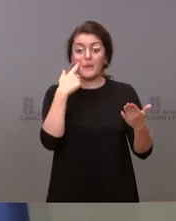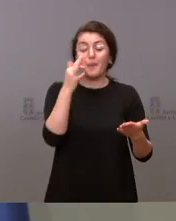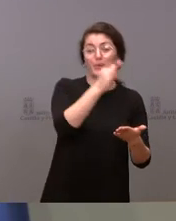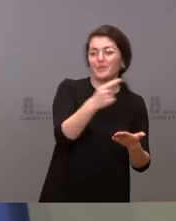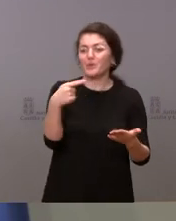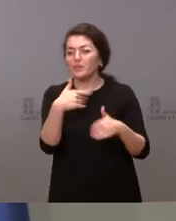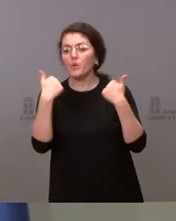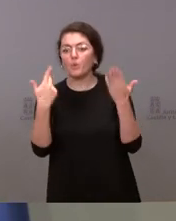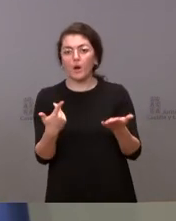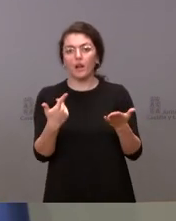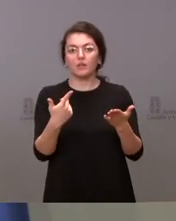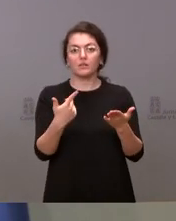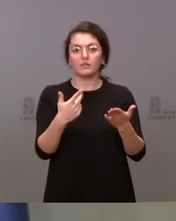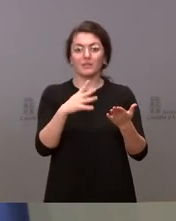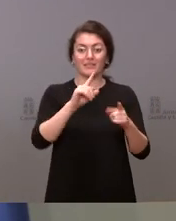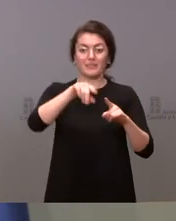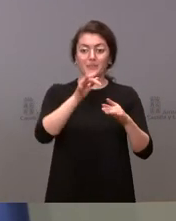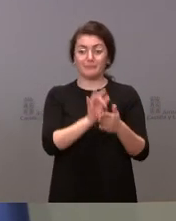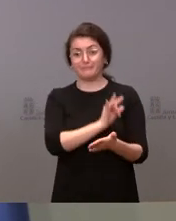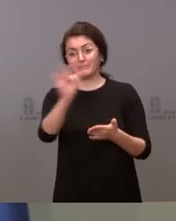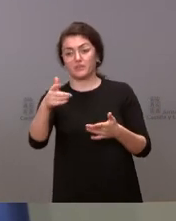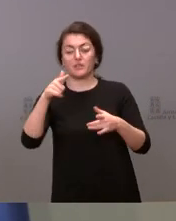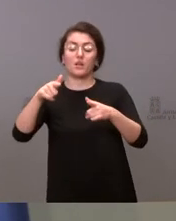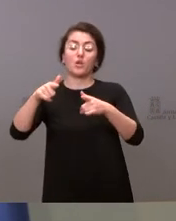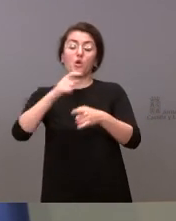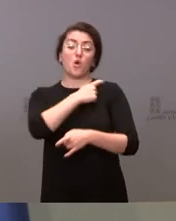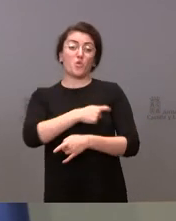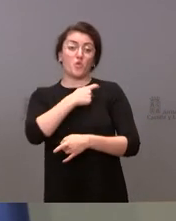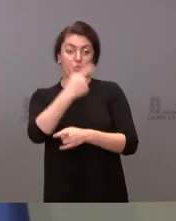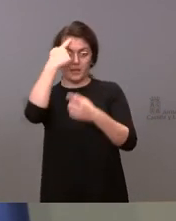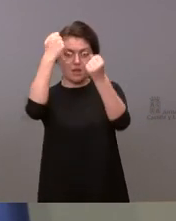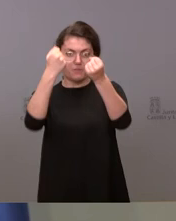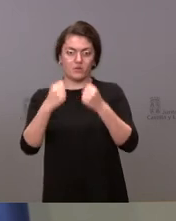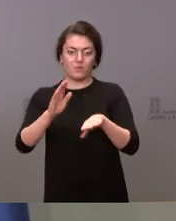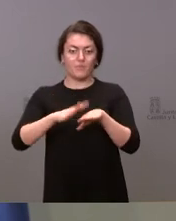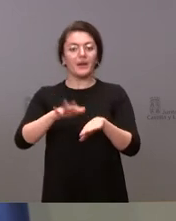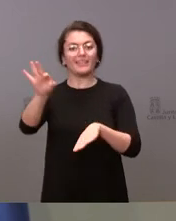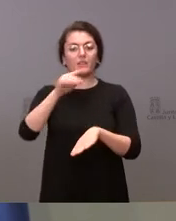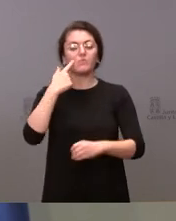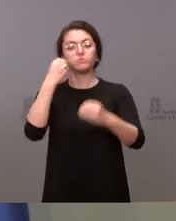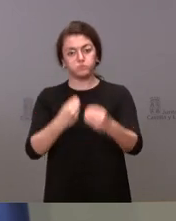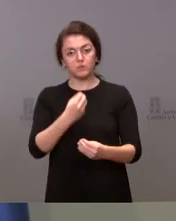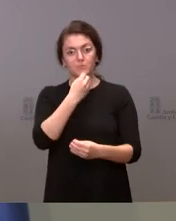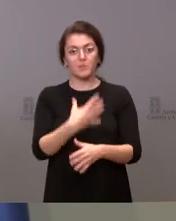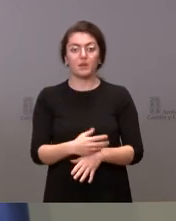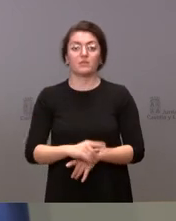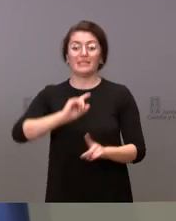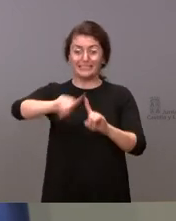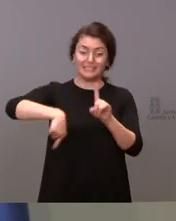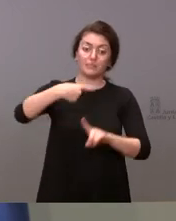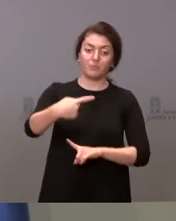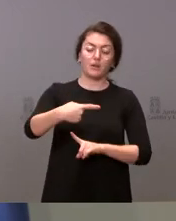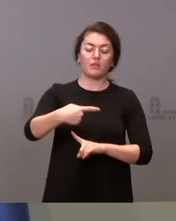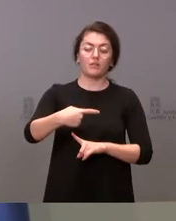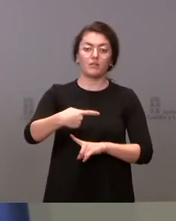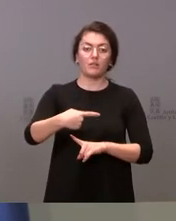remitirlo al comité de expertos para tomar una decisión con el mayor criterio posible y luego habrá que hacerlo también desde